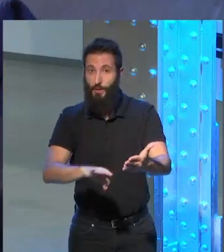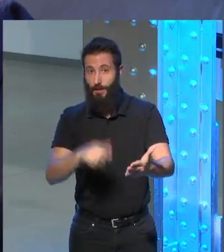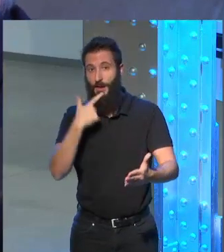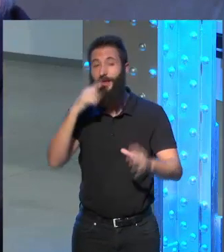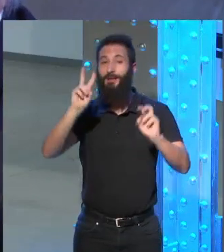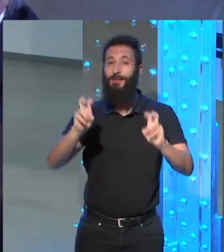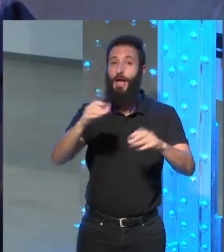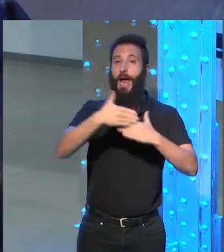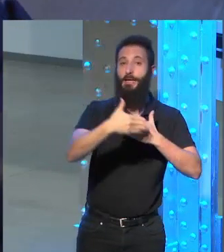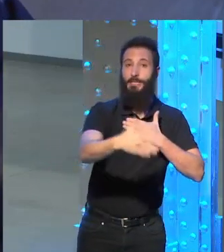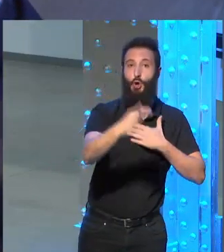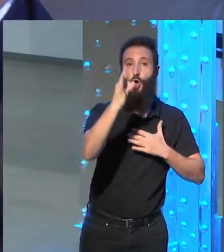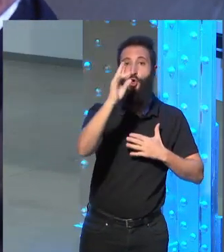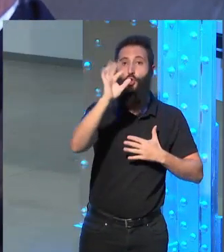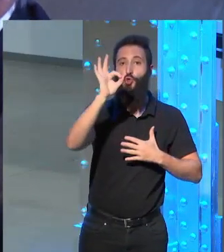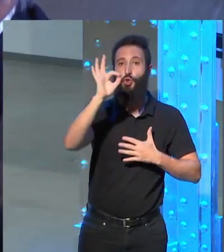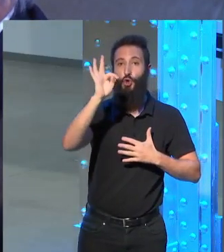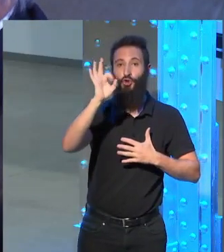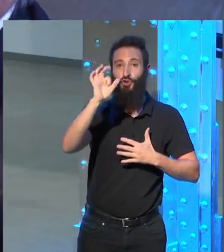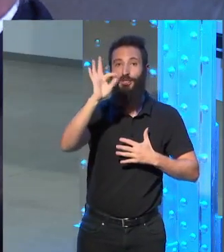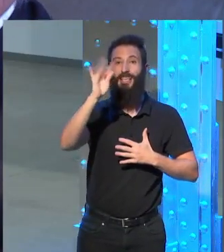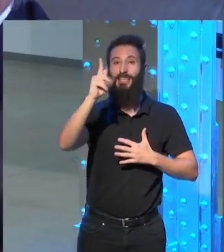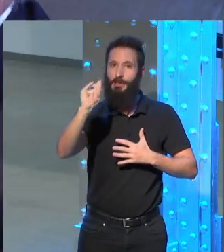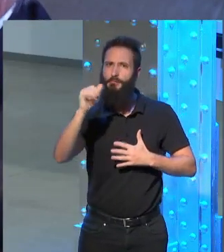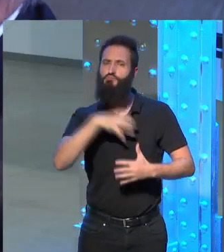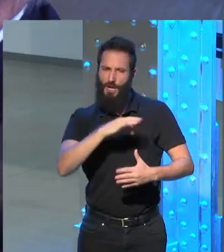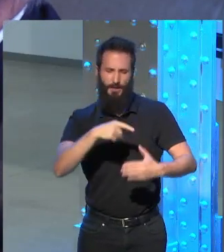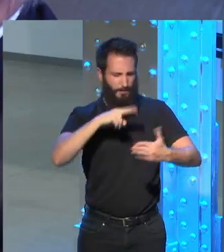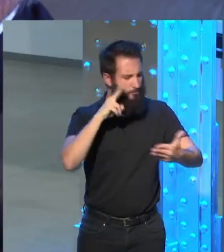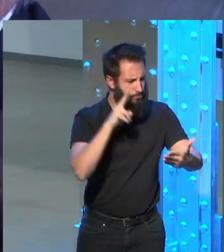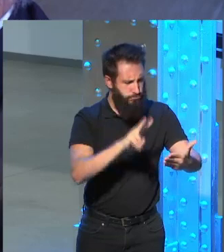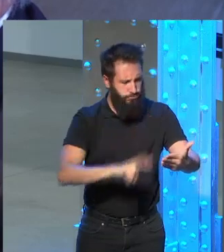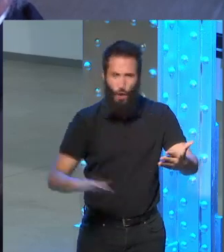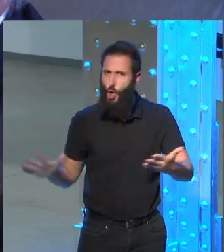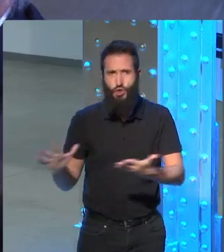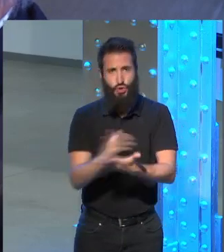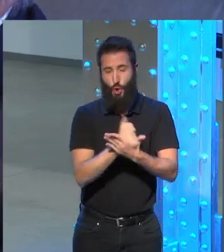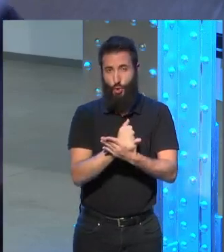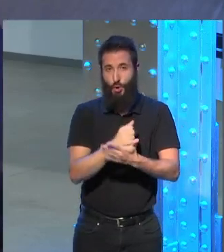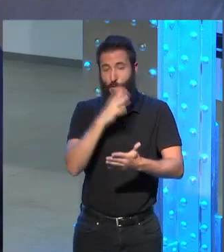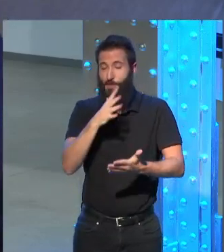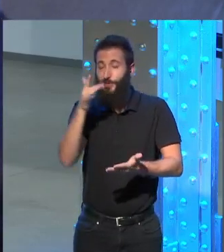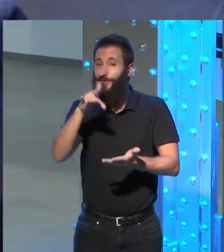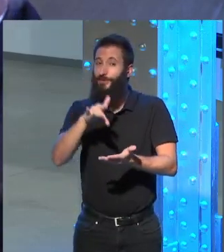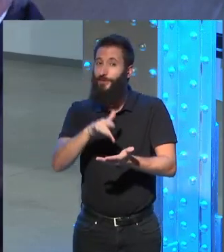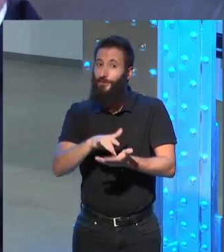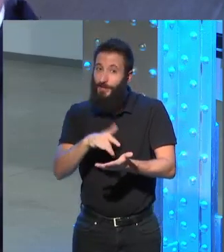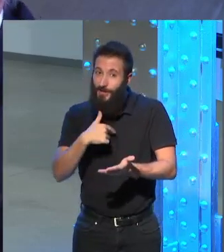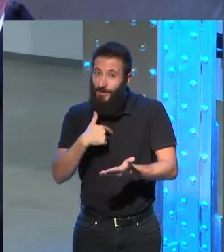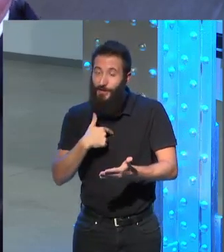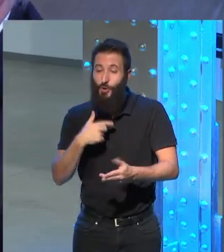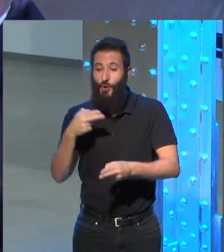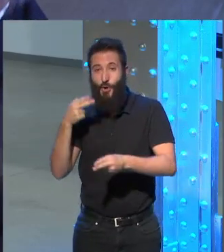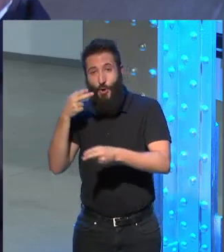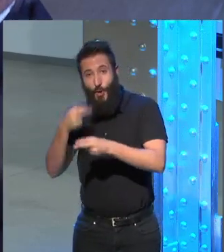consultar de principio a fin si lo vi y esa fue la razón por la que cuando yo entré a